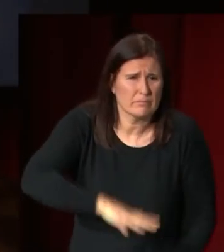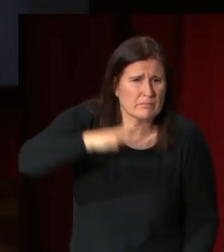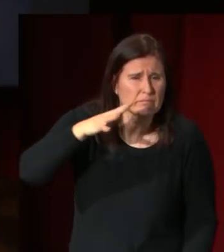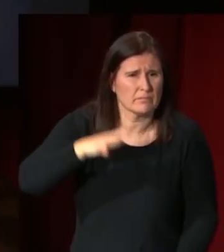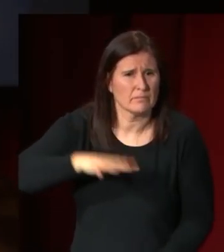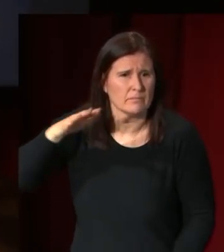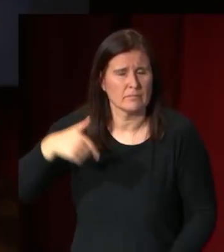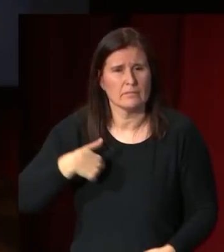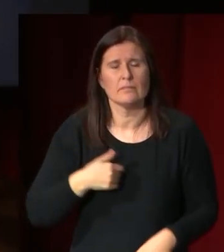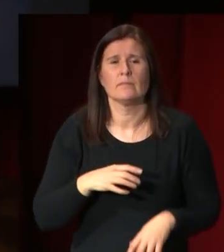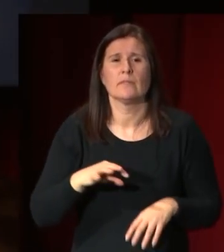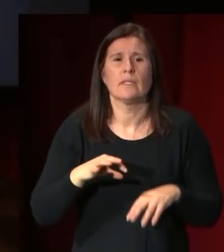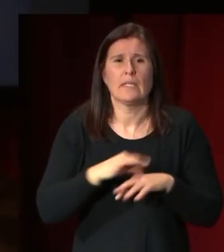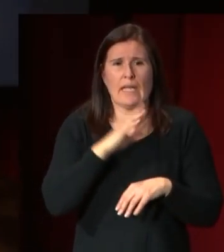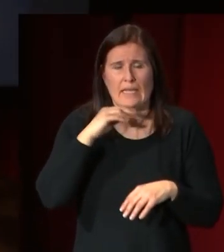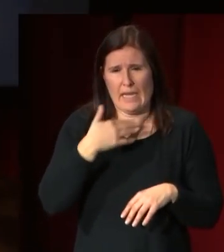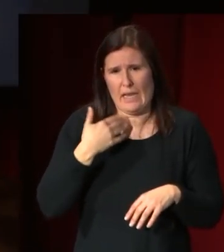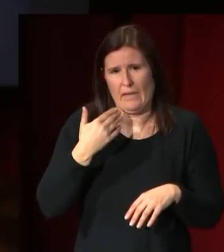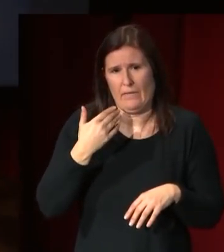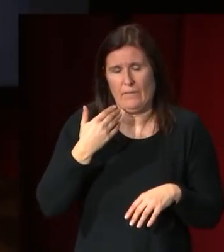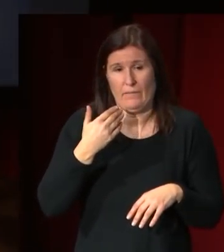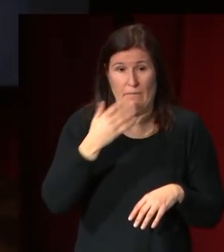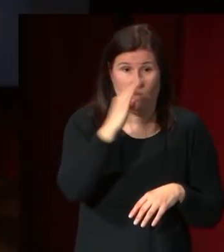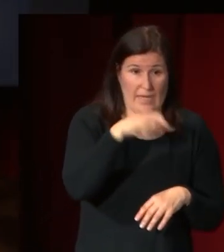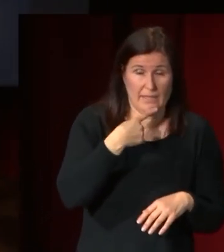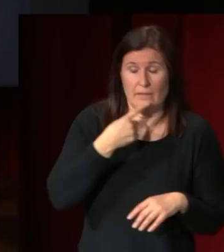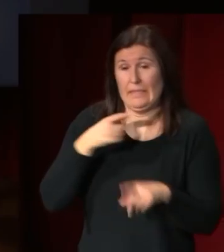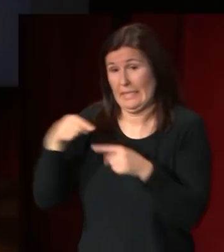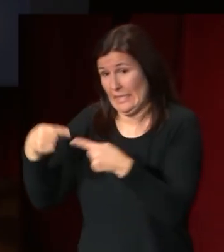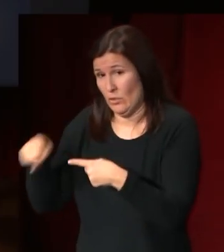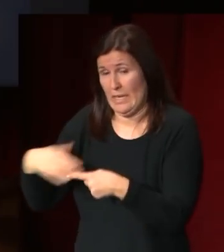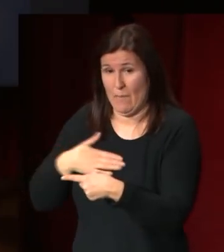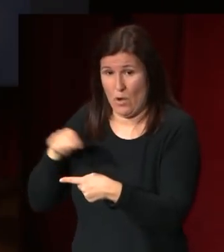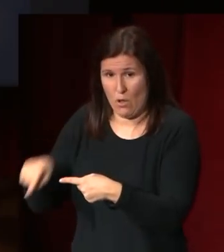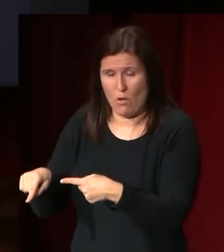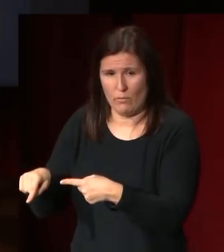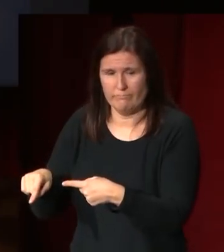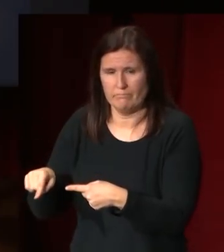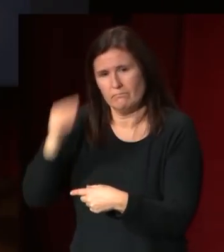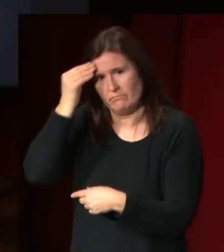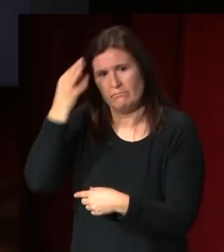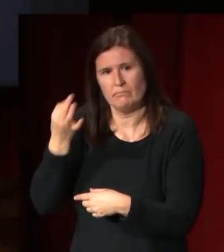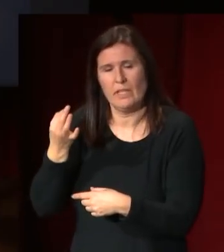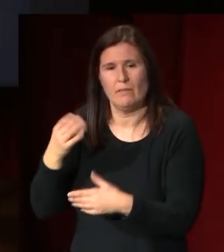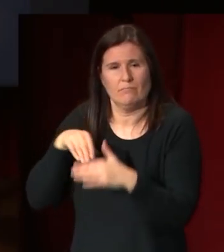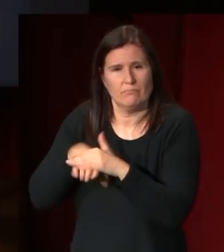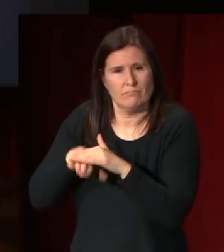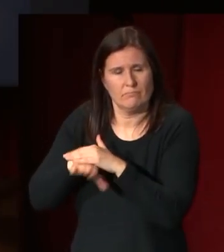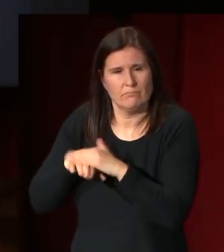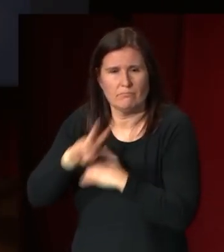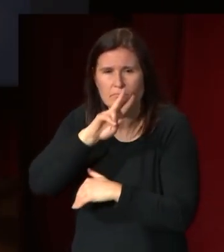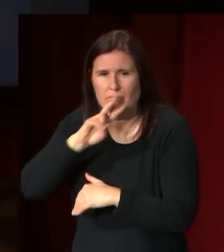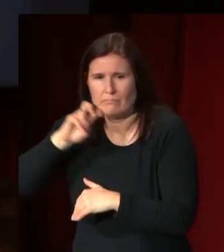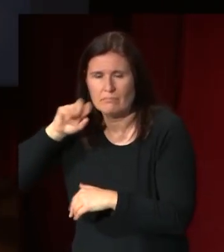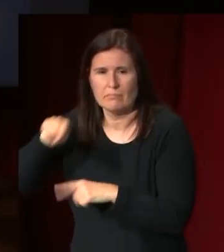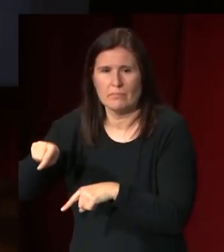el cardenal Frés que era el tío de Napoleón cedió a Yacho y que formó un legado que